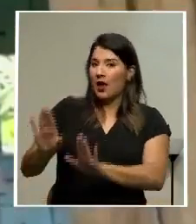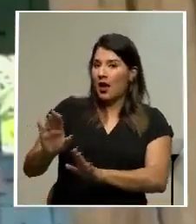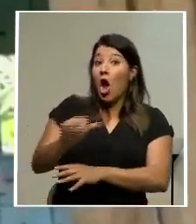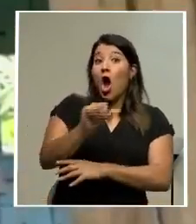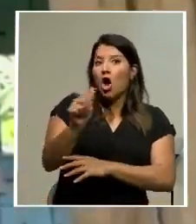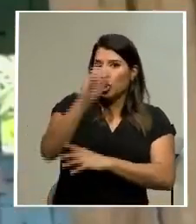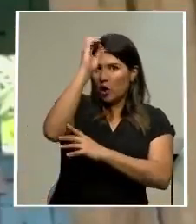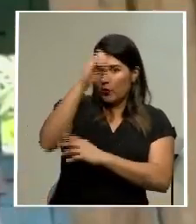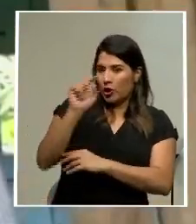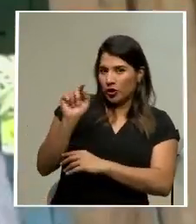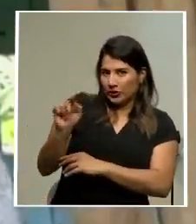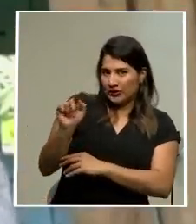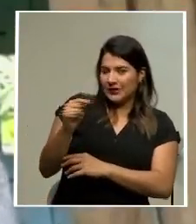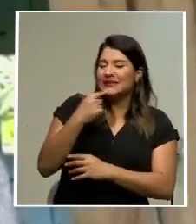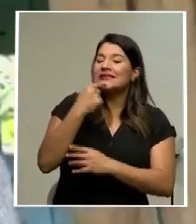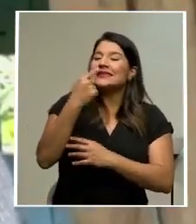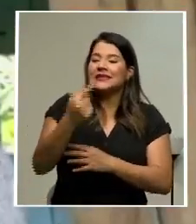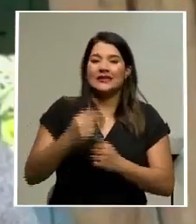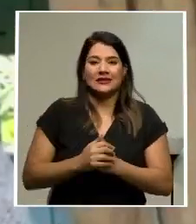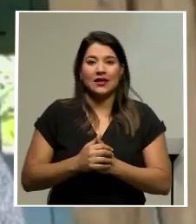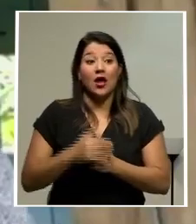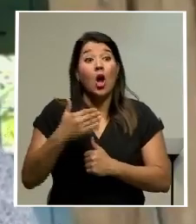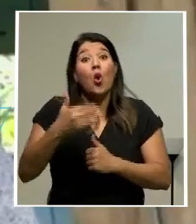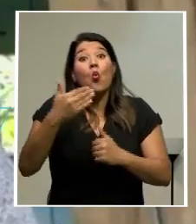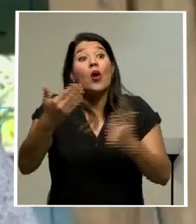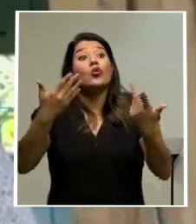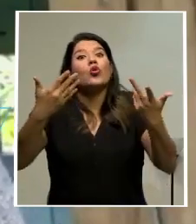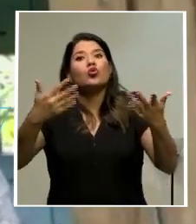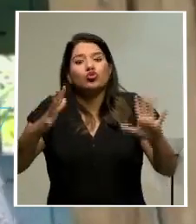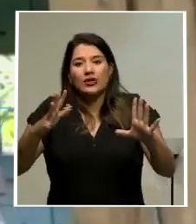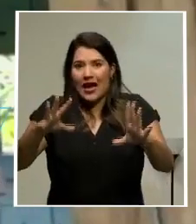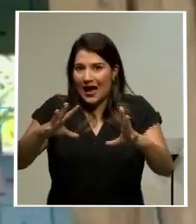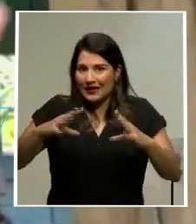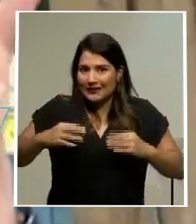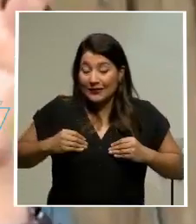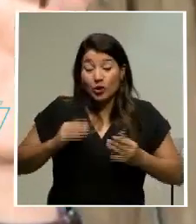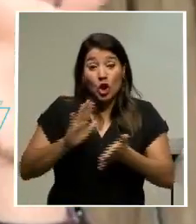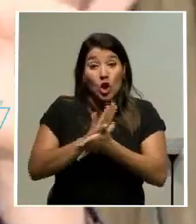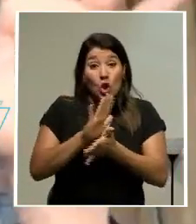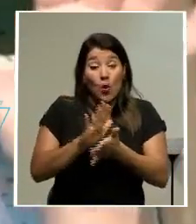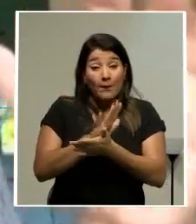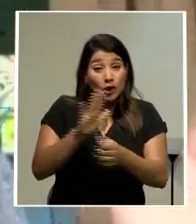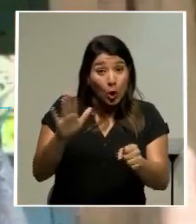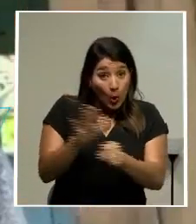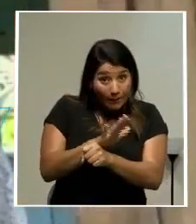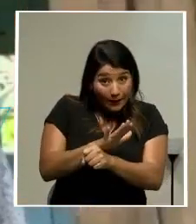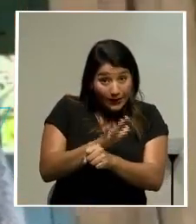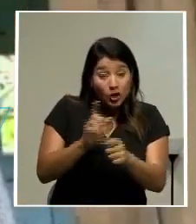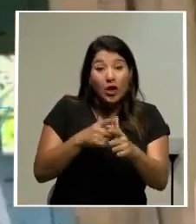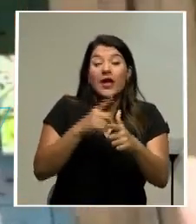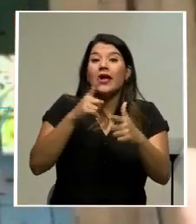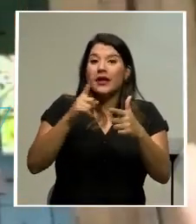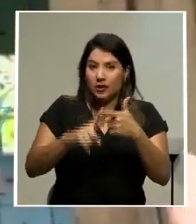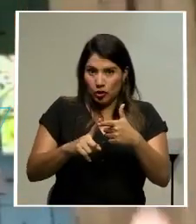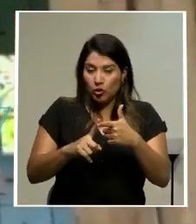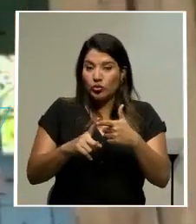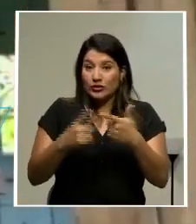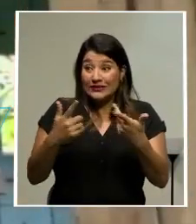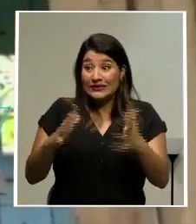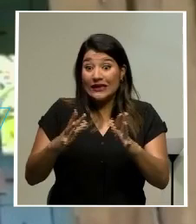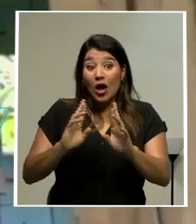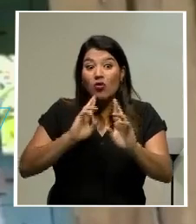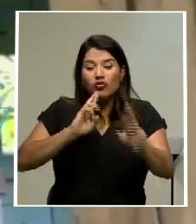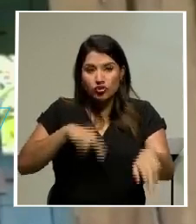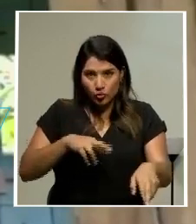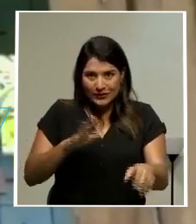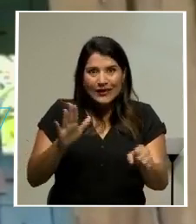integral, ya no solo el por tanto, yo no lo conozco, por ejemplo, el texto integral, pero una vez que se recibe ya la sentencia en su integralidad,